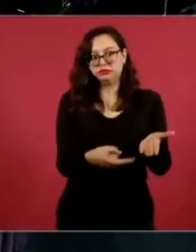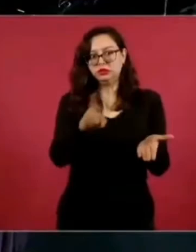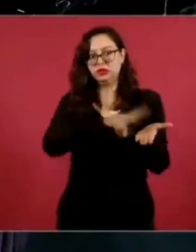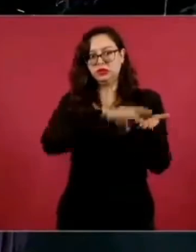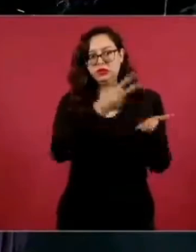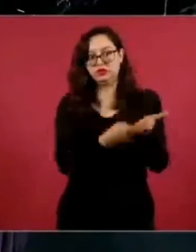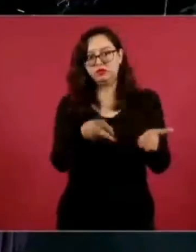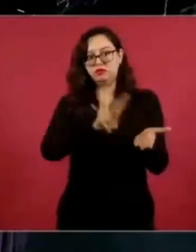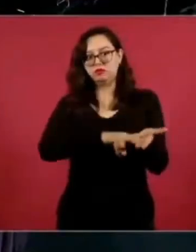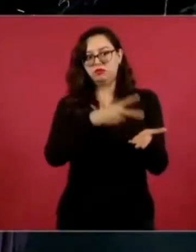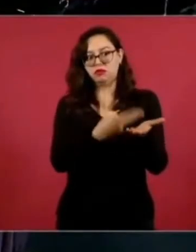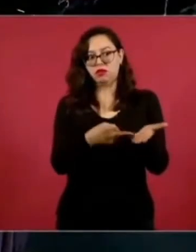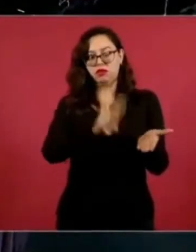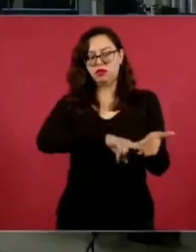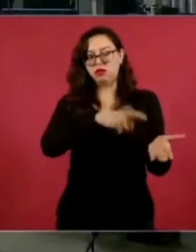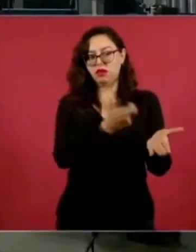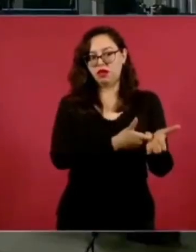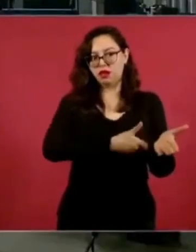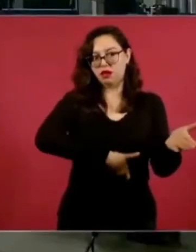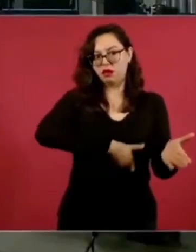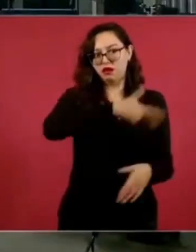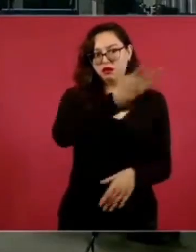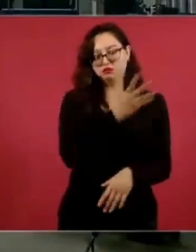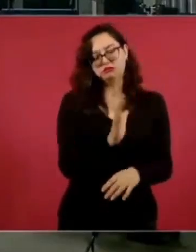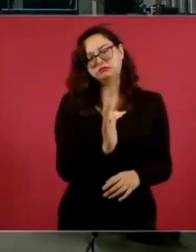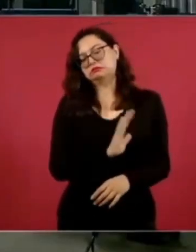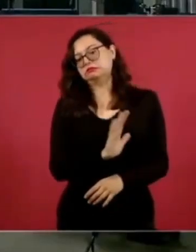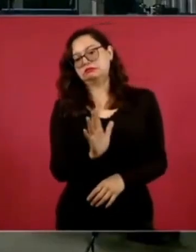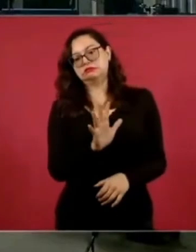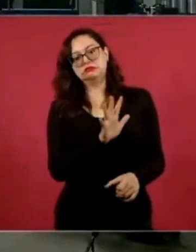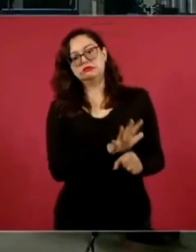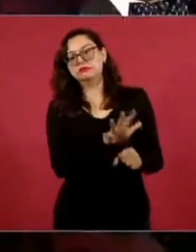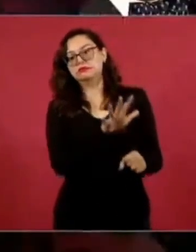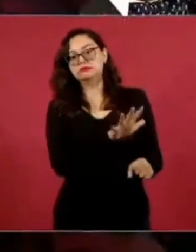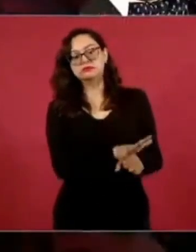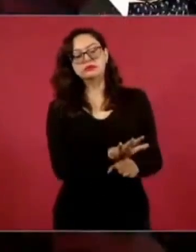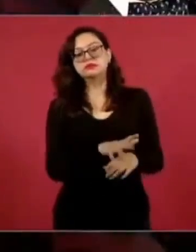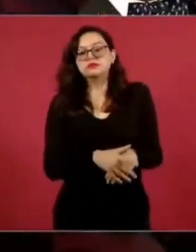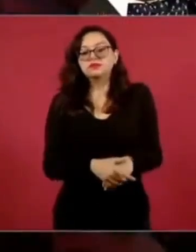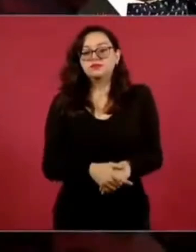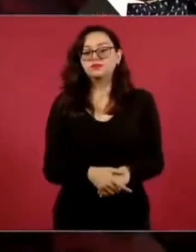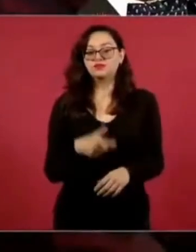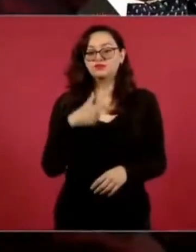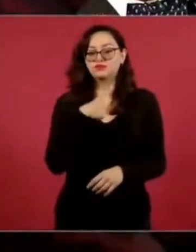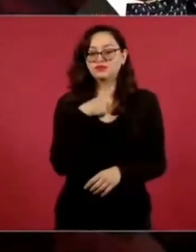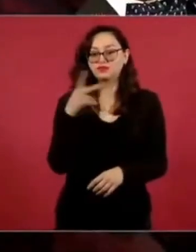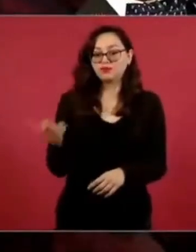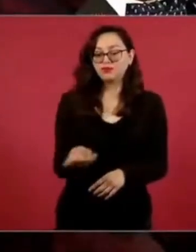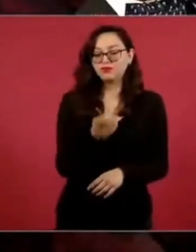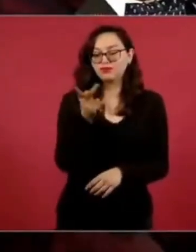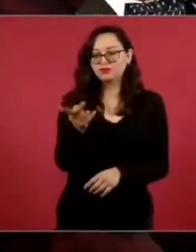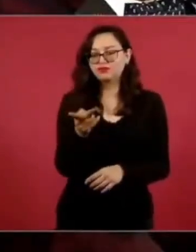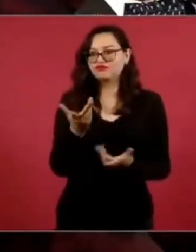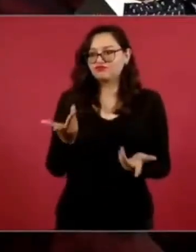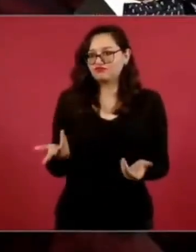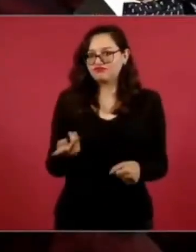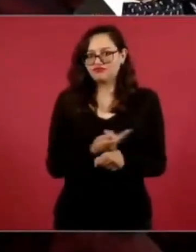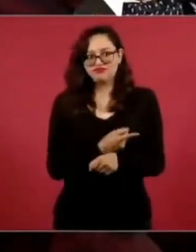en la entrevista con el doctor Suarch decía, es que esas cosas no las entiendo, no hay ninguna razón para que